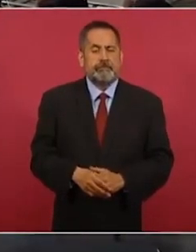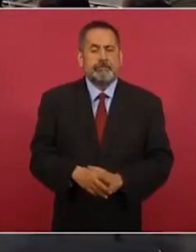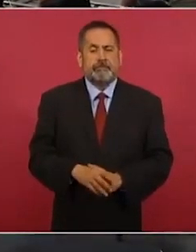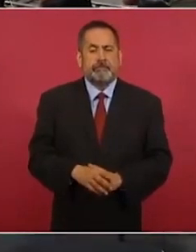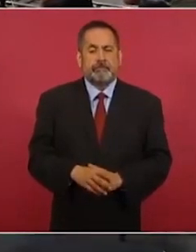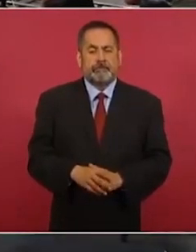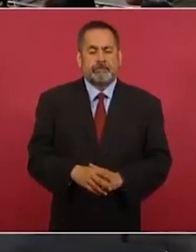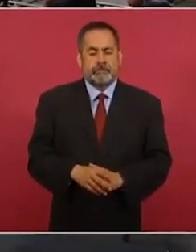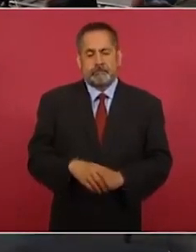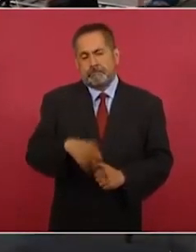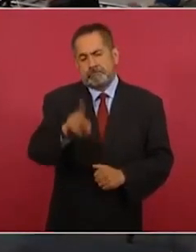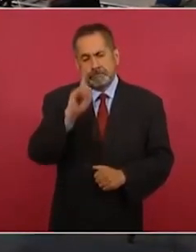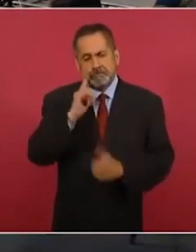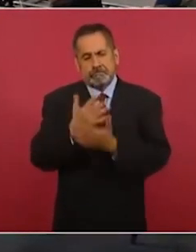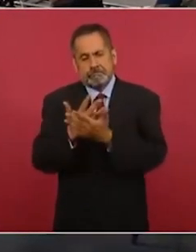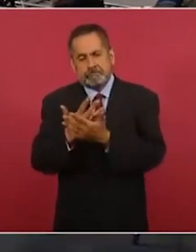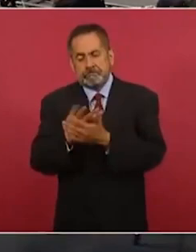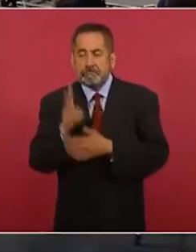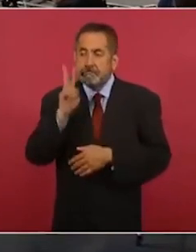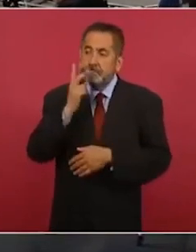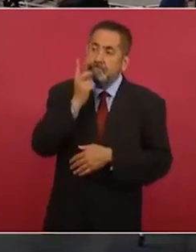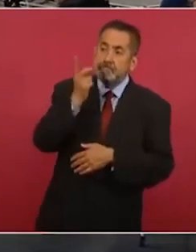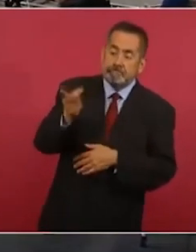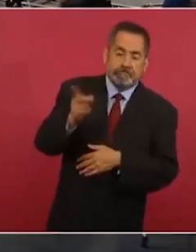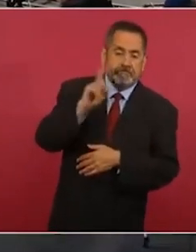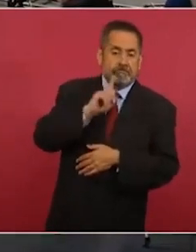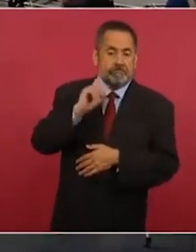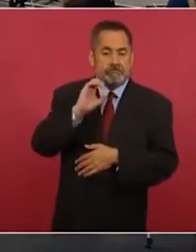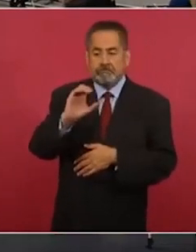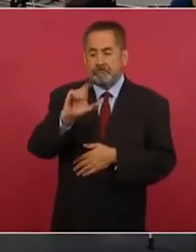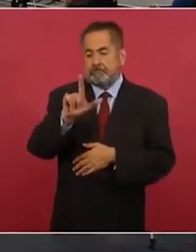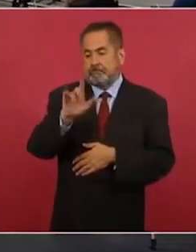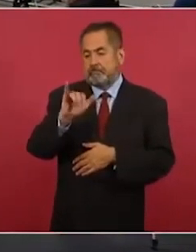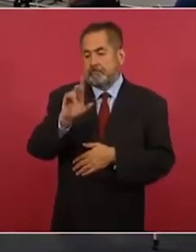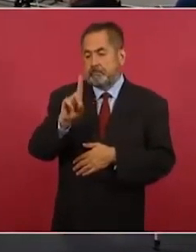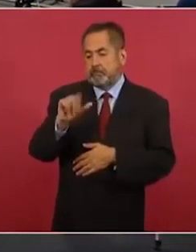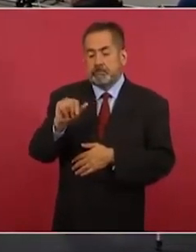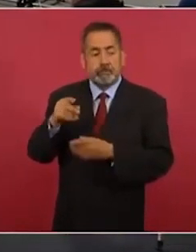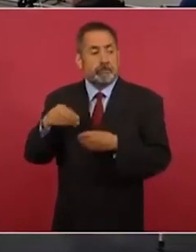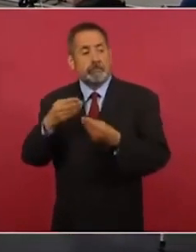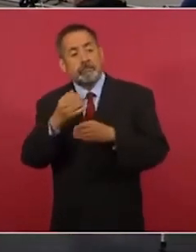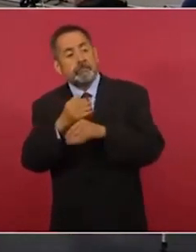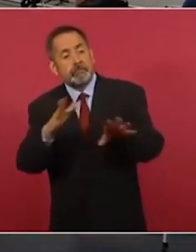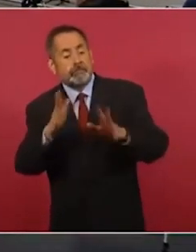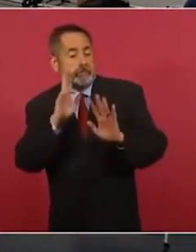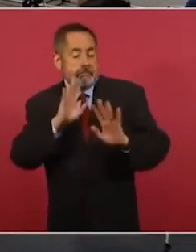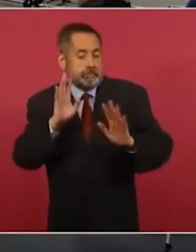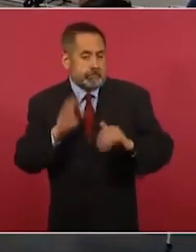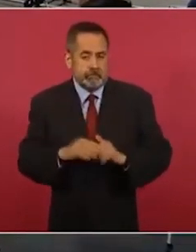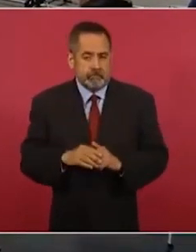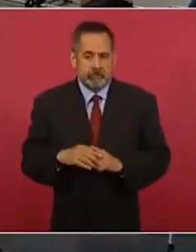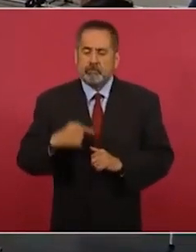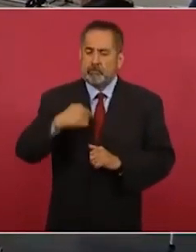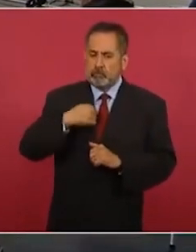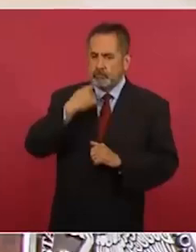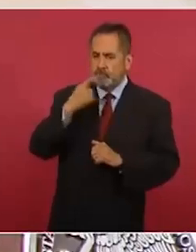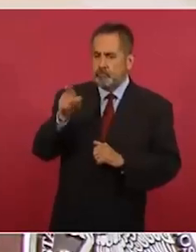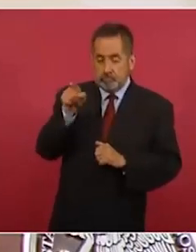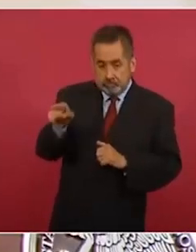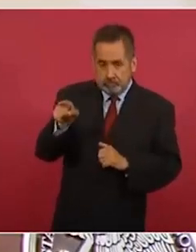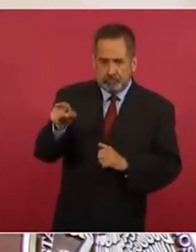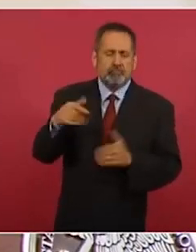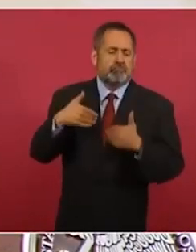Pues hay que esperar lo que ella informe. Yo lo único que puedo decirles es que le tengo